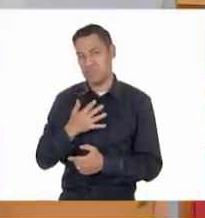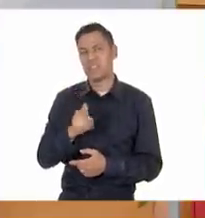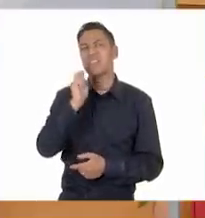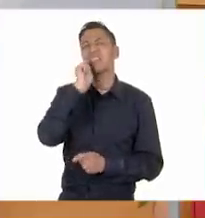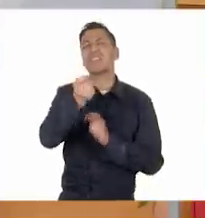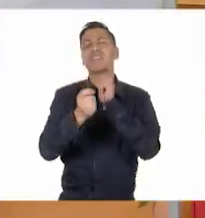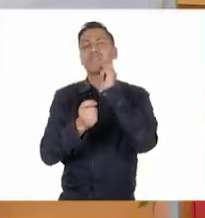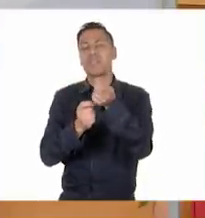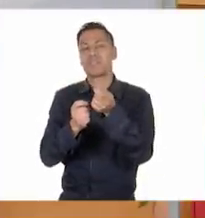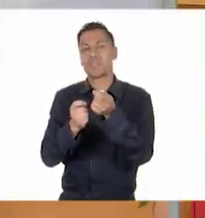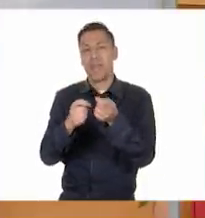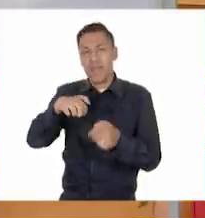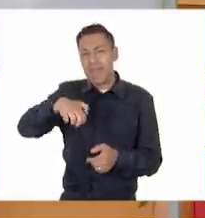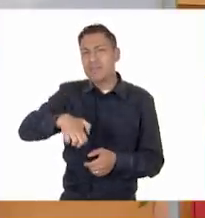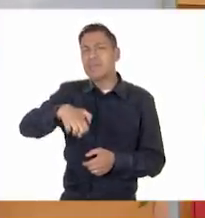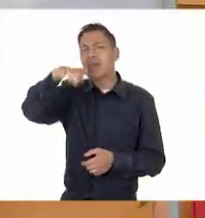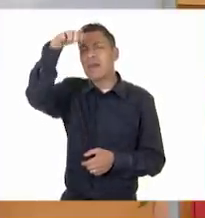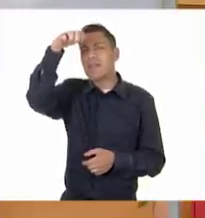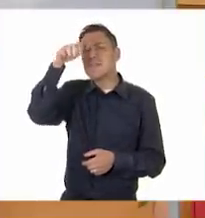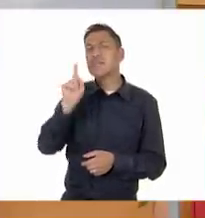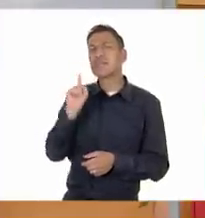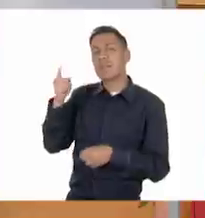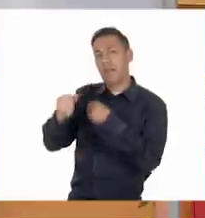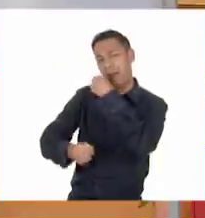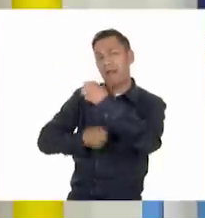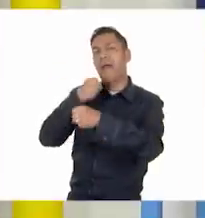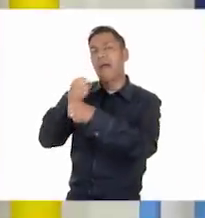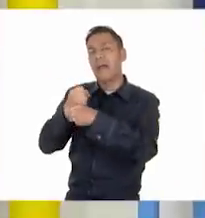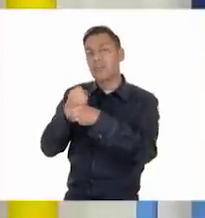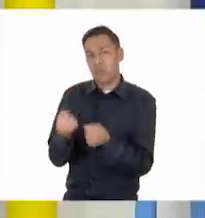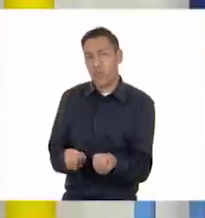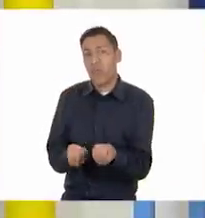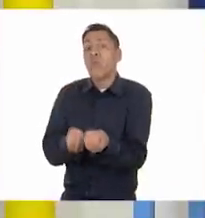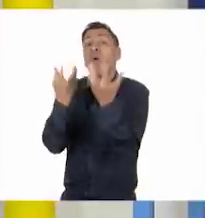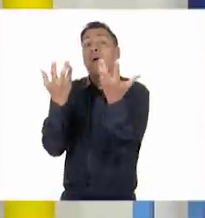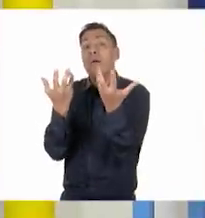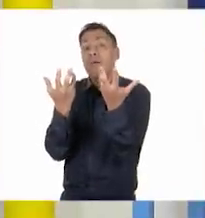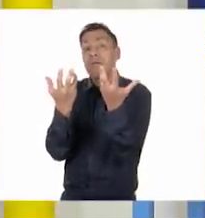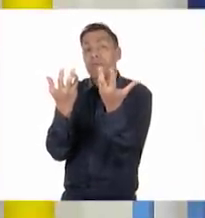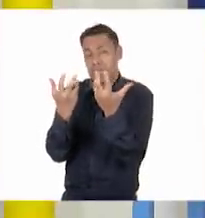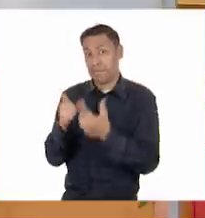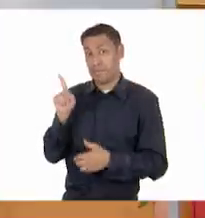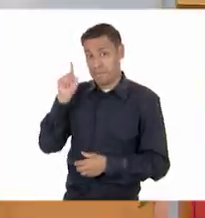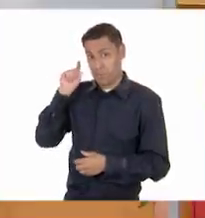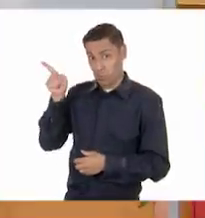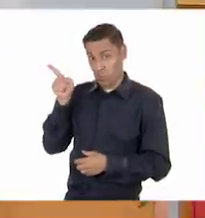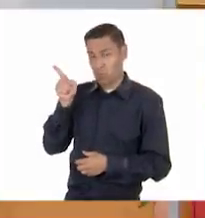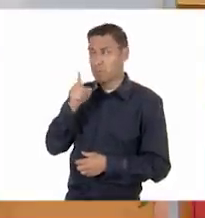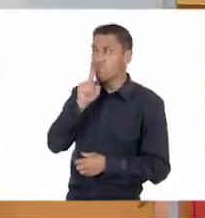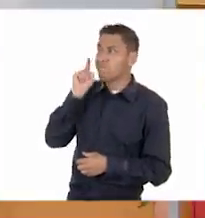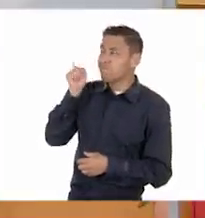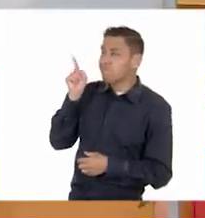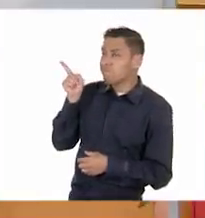menos qué edad creen que tengan los niños que vamos a presentar. Y sobre todo, y algo importante, cómo es que ellos están